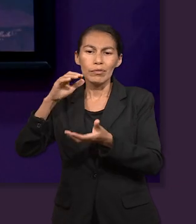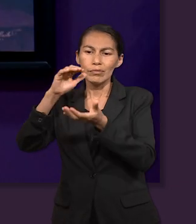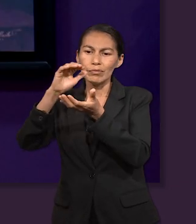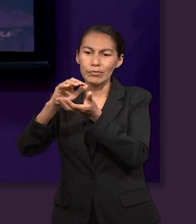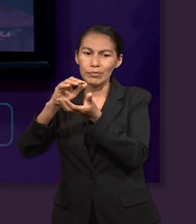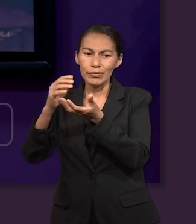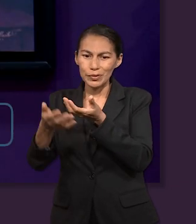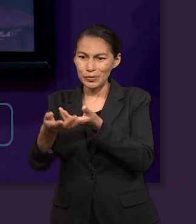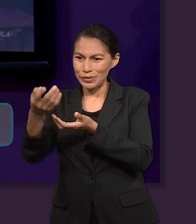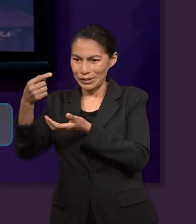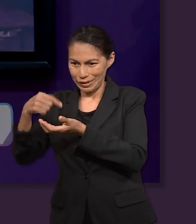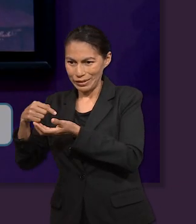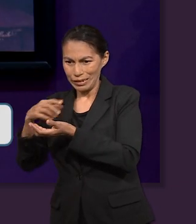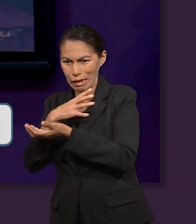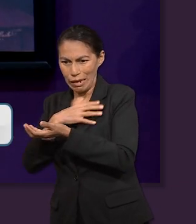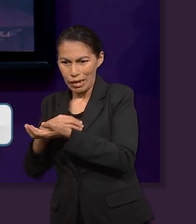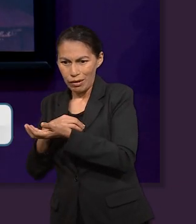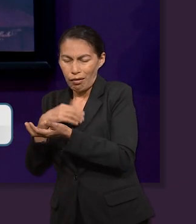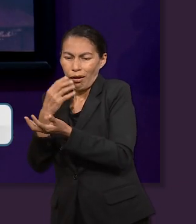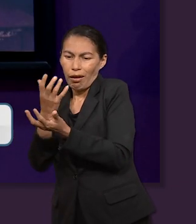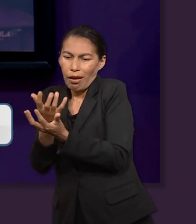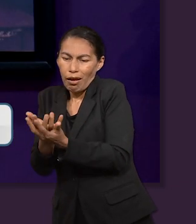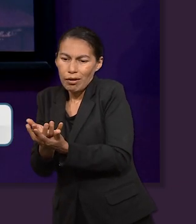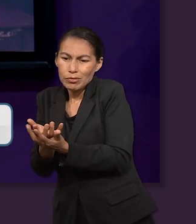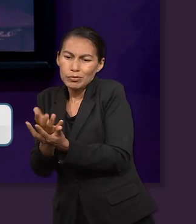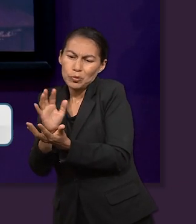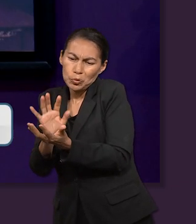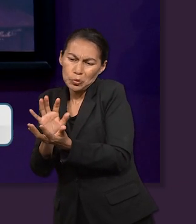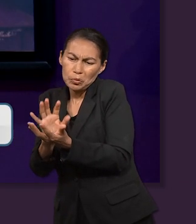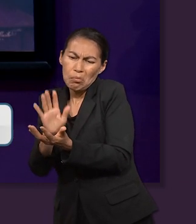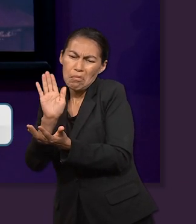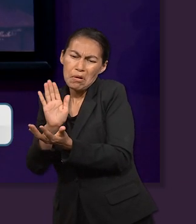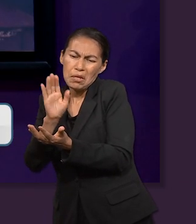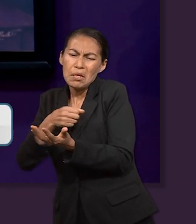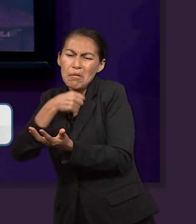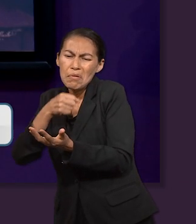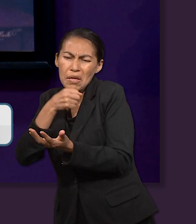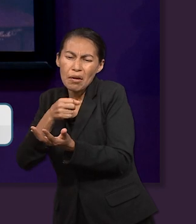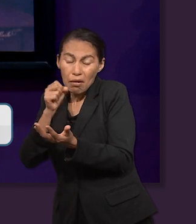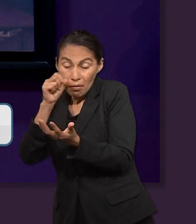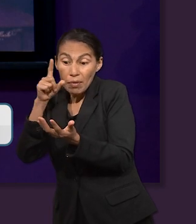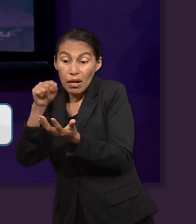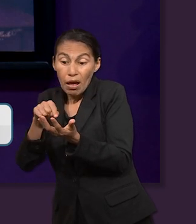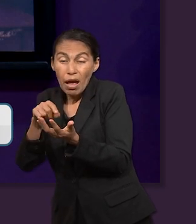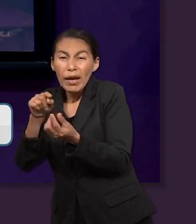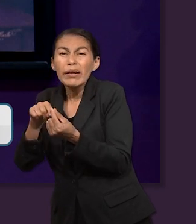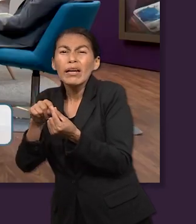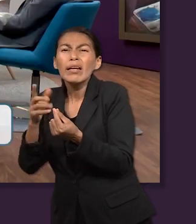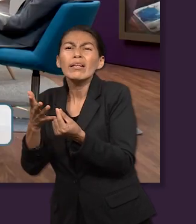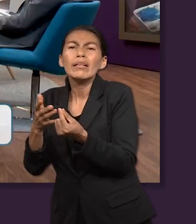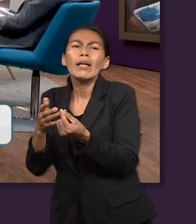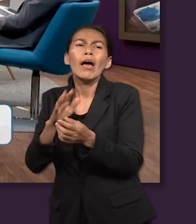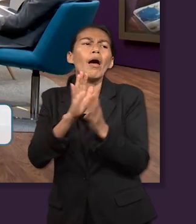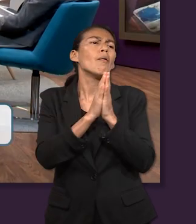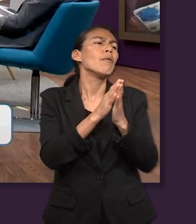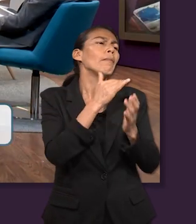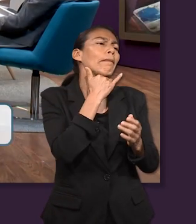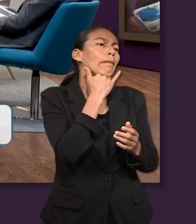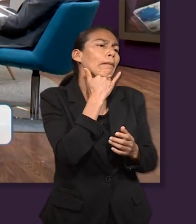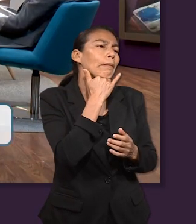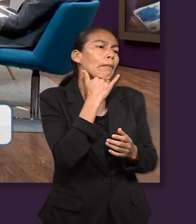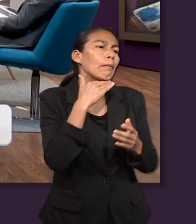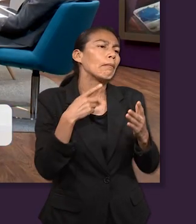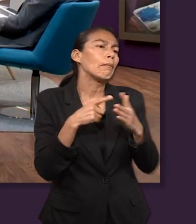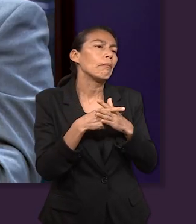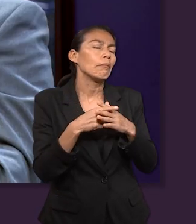Judá, de la presa, subiste, hijo mío. Se encorvó, se echó como león, como león viejo. ¿Quién lo despertará? Me permiten interrumpir